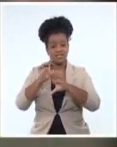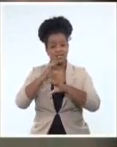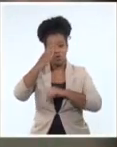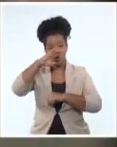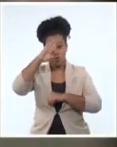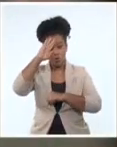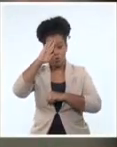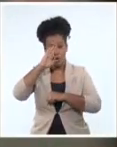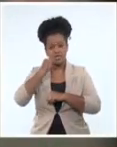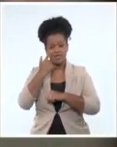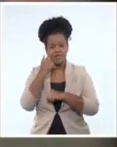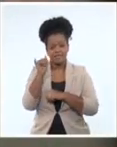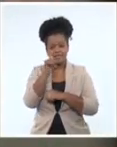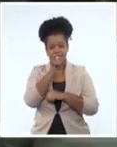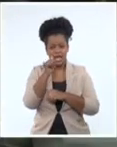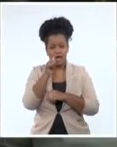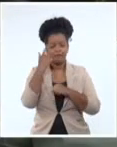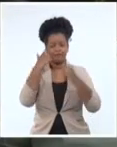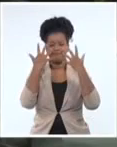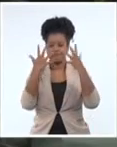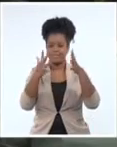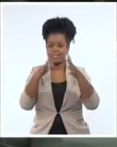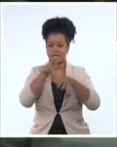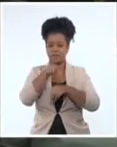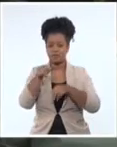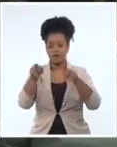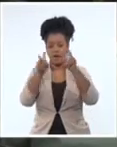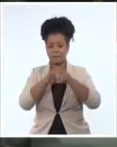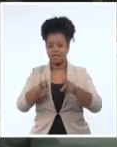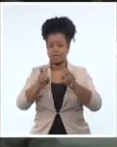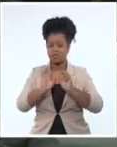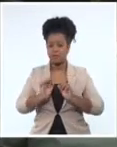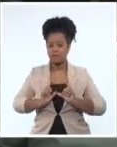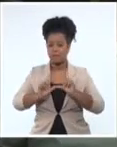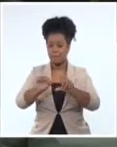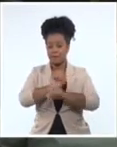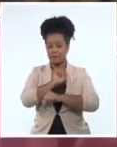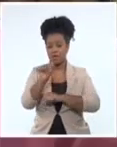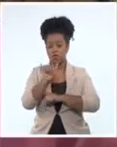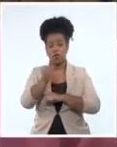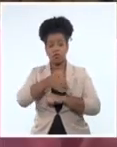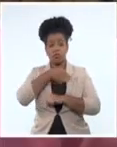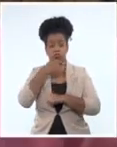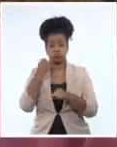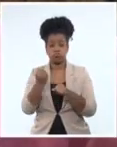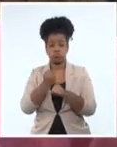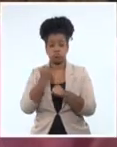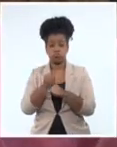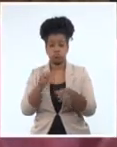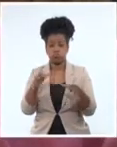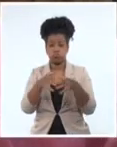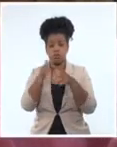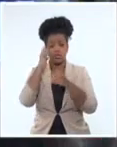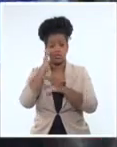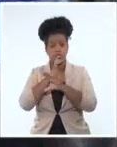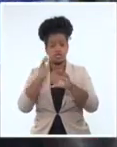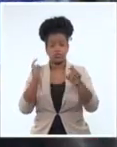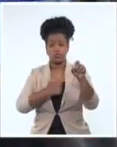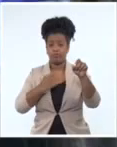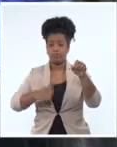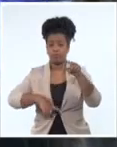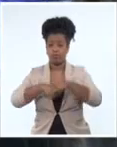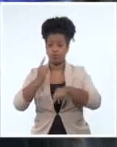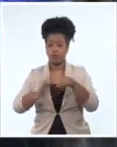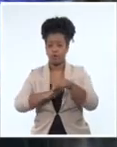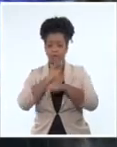través de un material audiovisual a los investigadores premiados y destacó el papel fundamental del sector en el enfrentamiento a la COVID